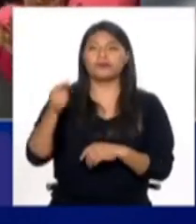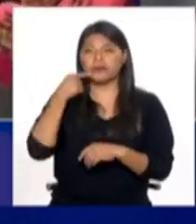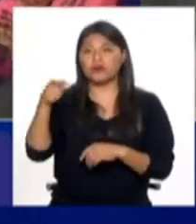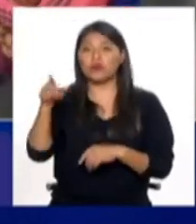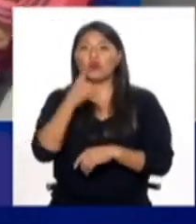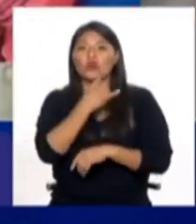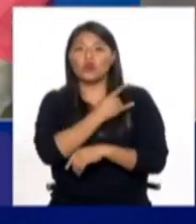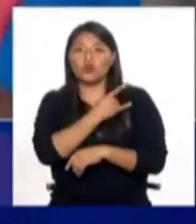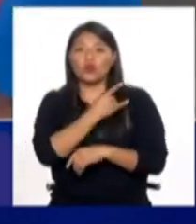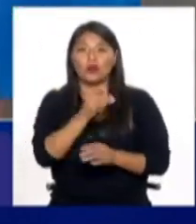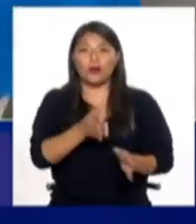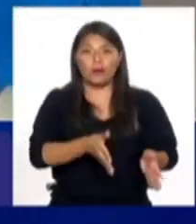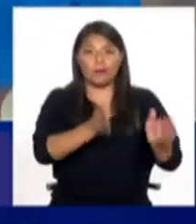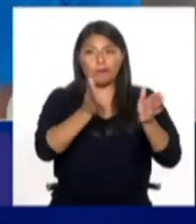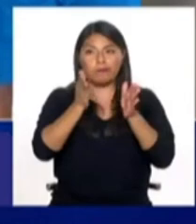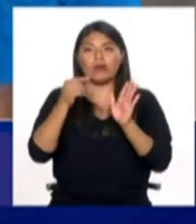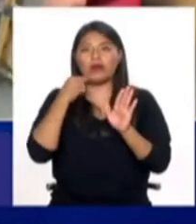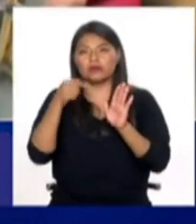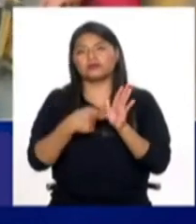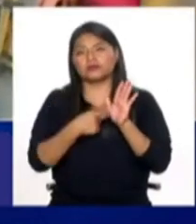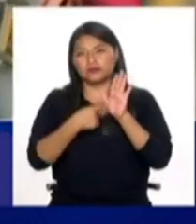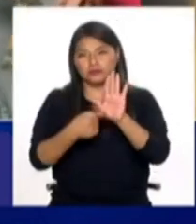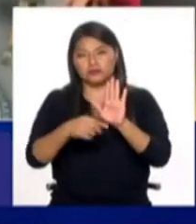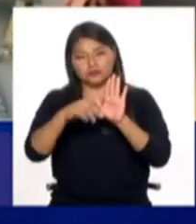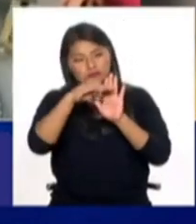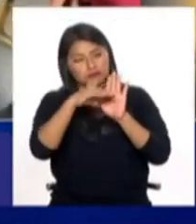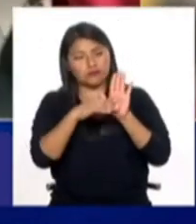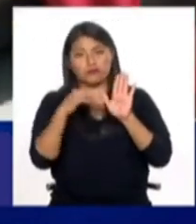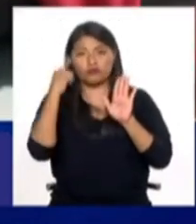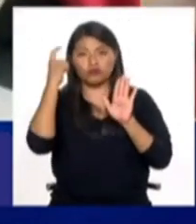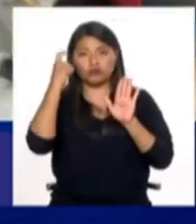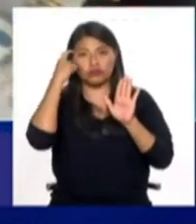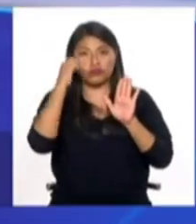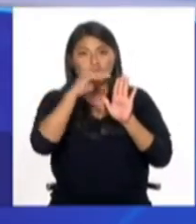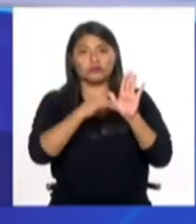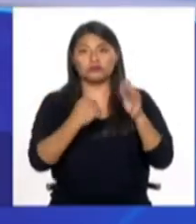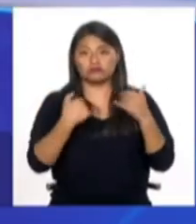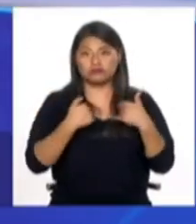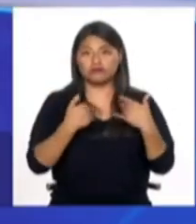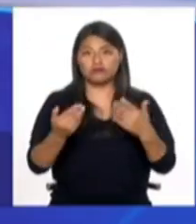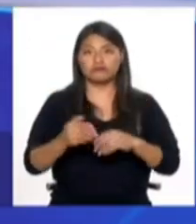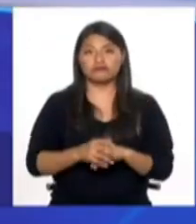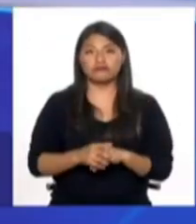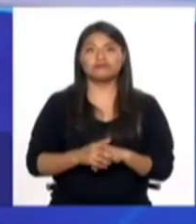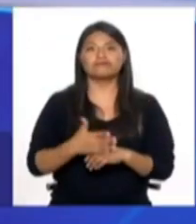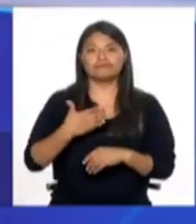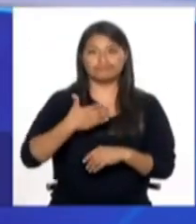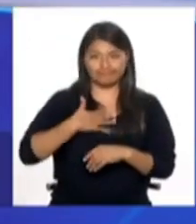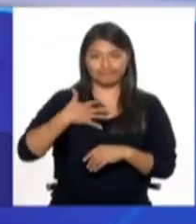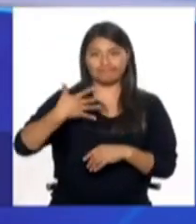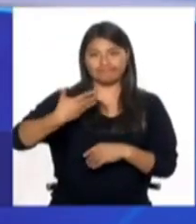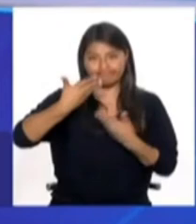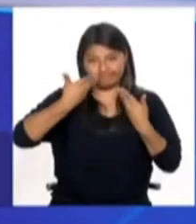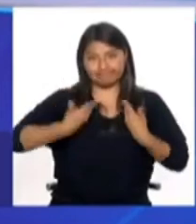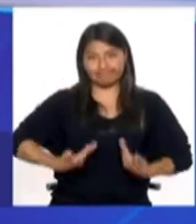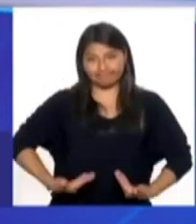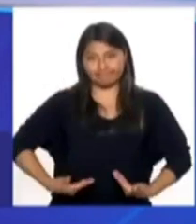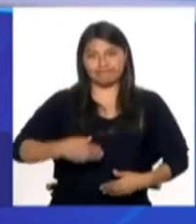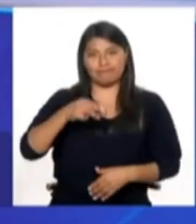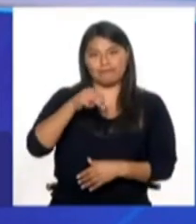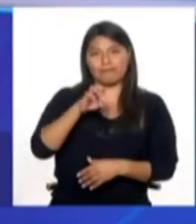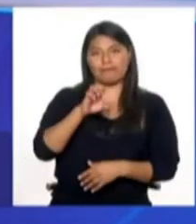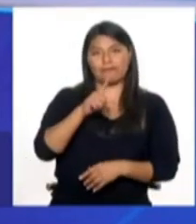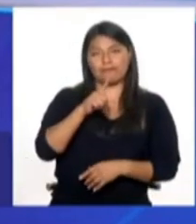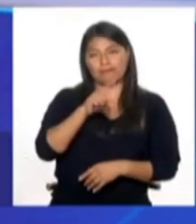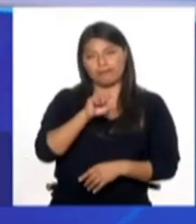deben haber estas políticas que ayuden también a reconocerlo. Así es, somos mestizos, también hay personas indígenas,